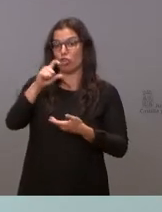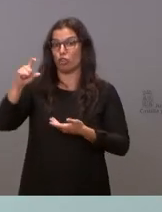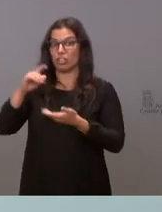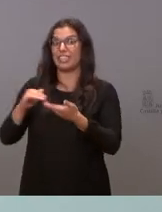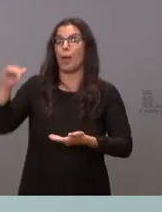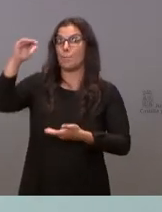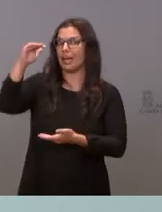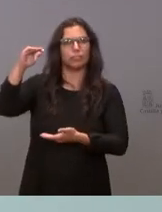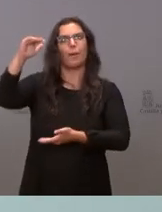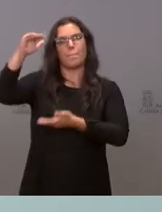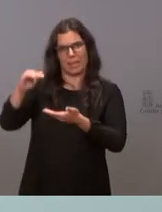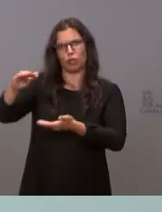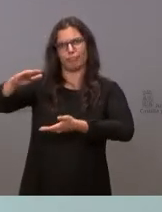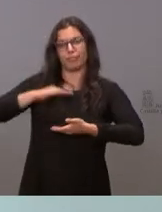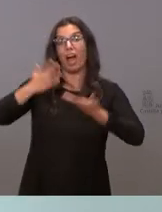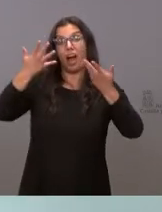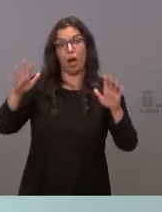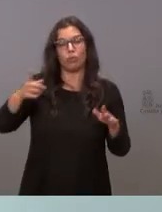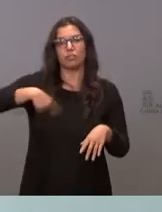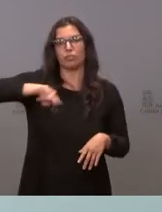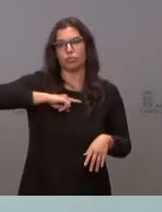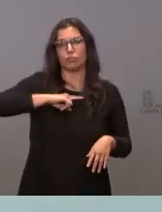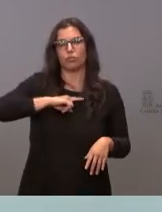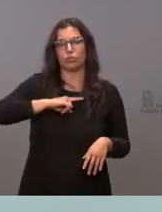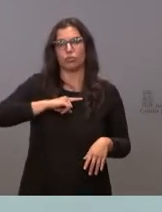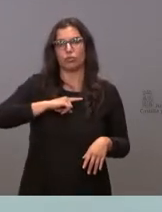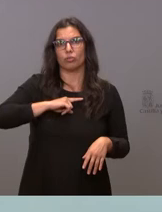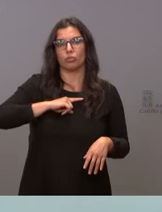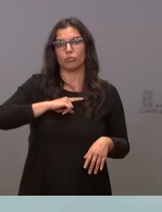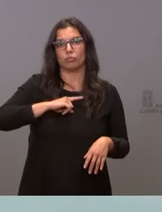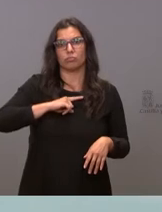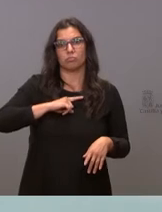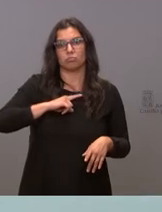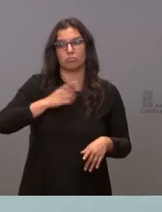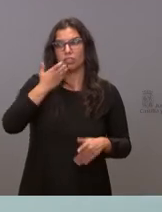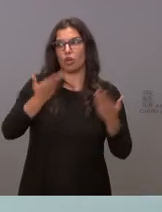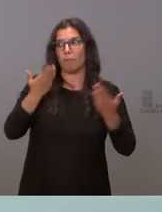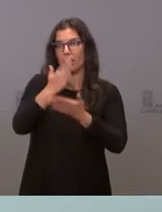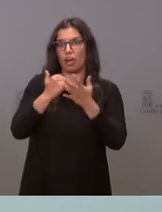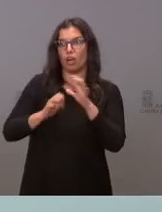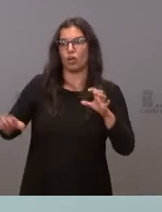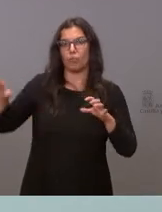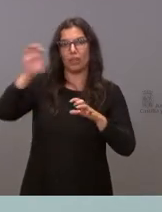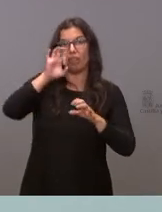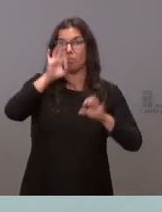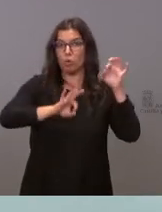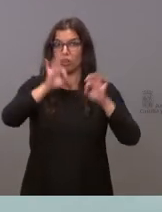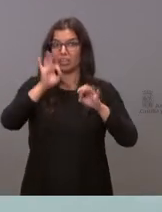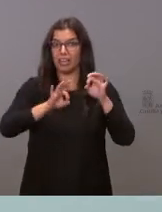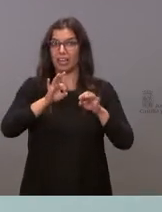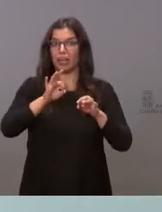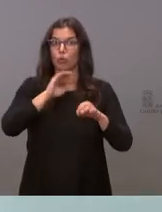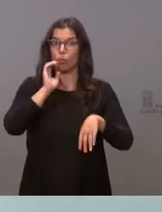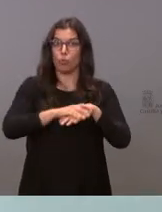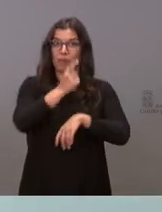la comunidad autónoma que tiene, que está en los principales puestos de porcentaje en vacunación,